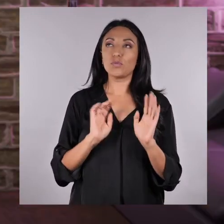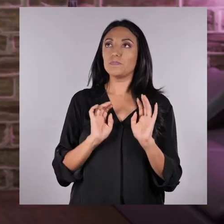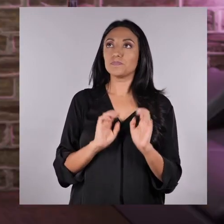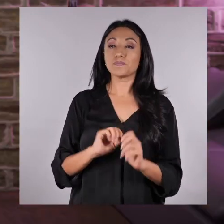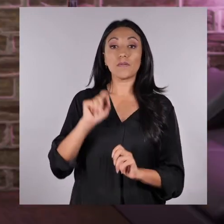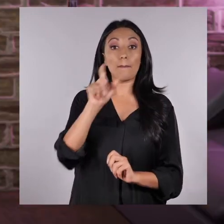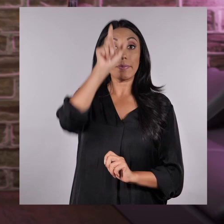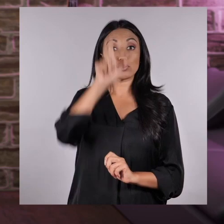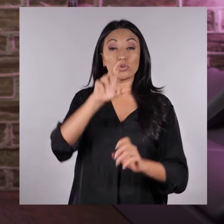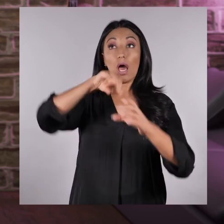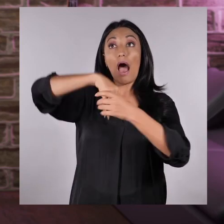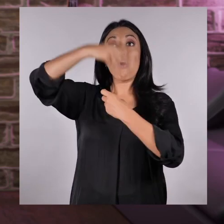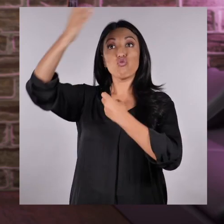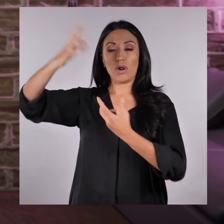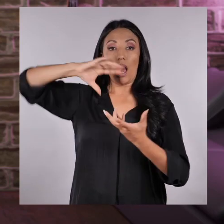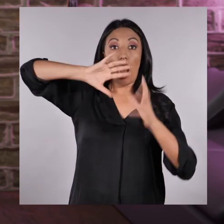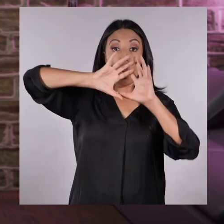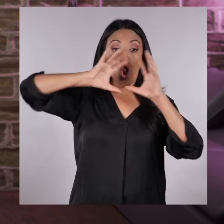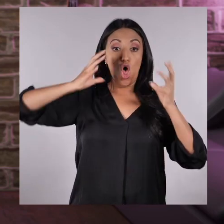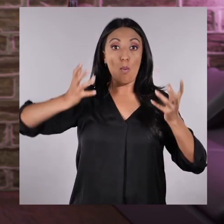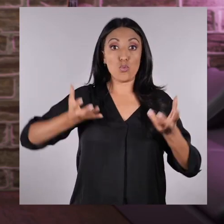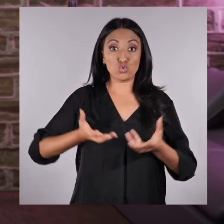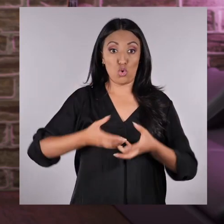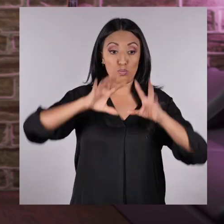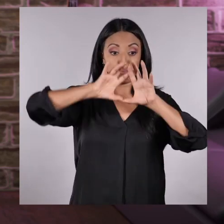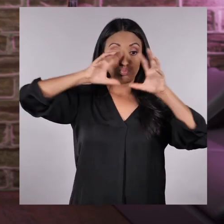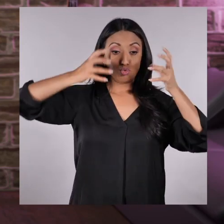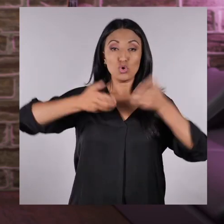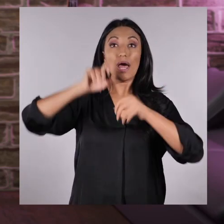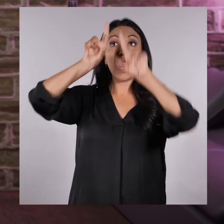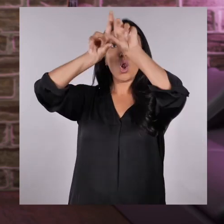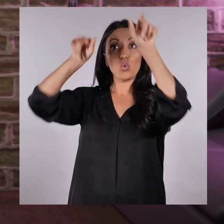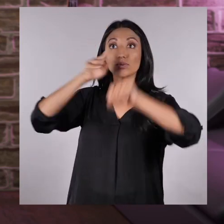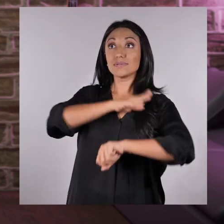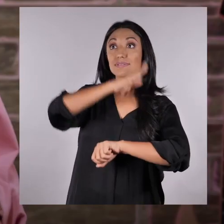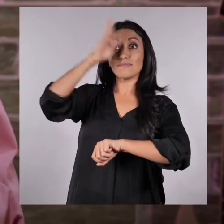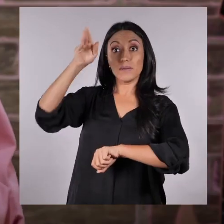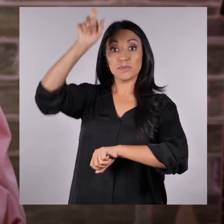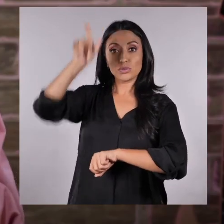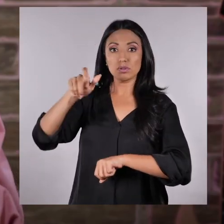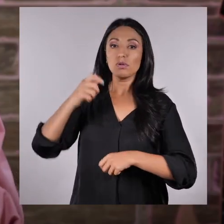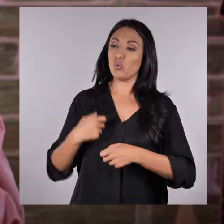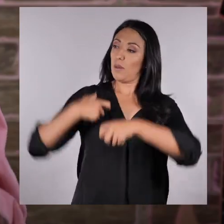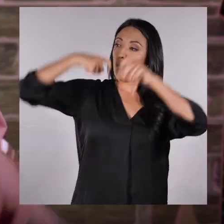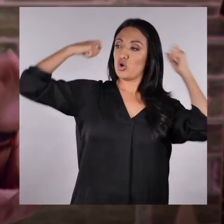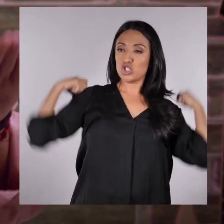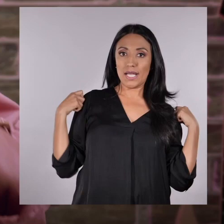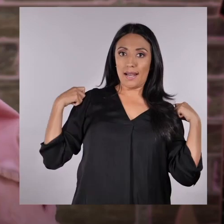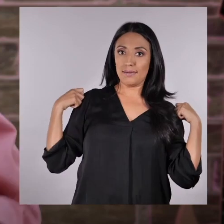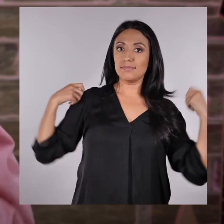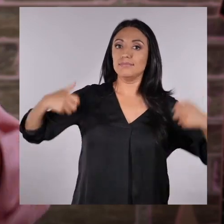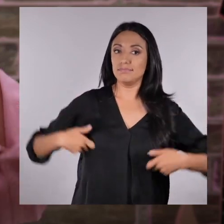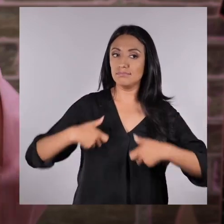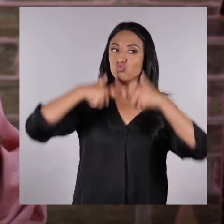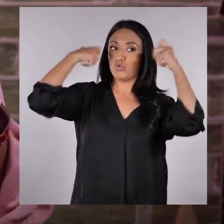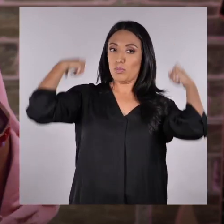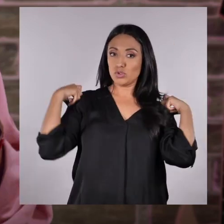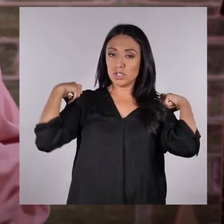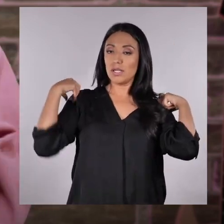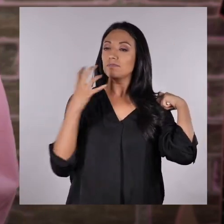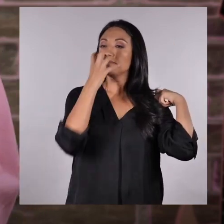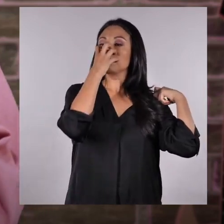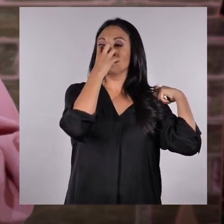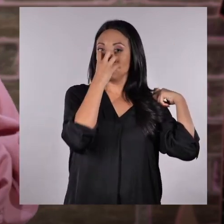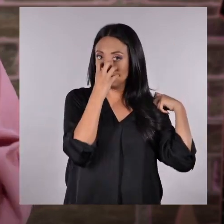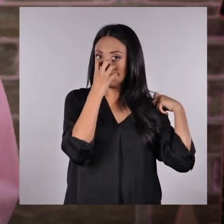el caso de las y los astronautas, que son las personas que viajan al espacio exterior, utilizan una mochila llamada subsistema primario